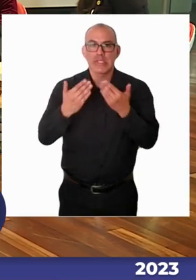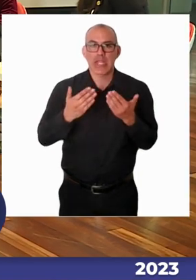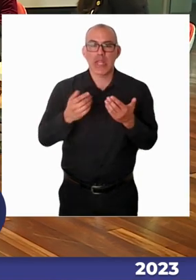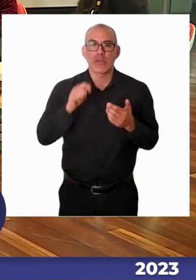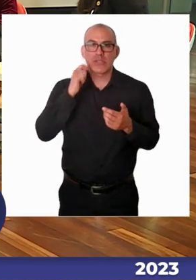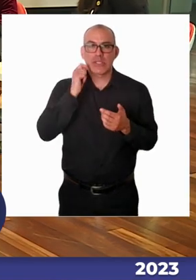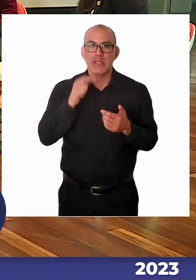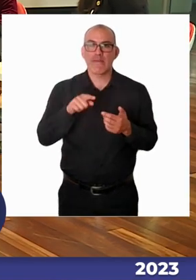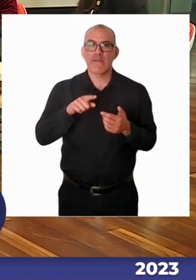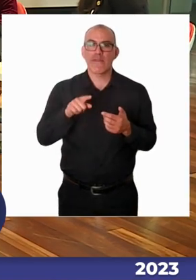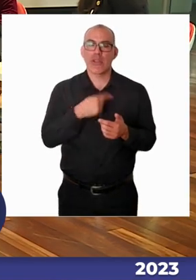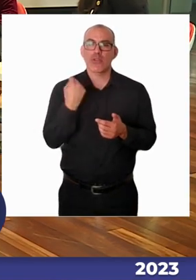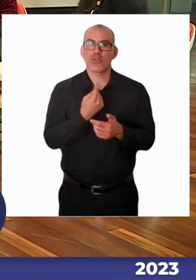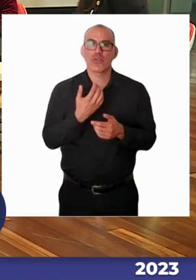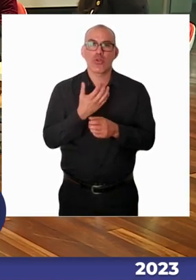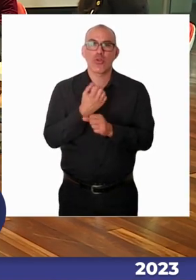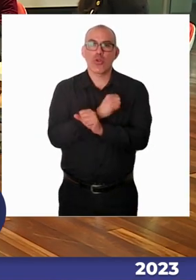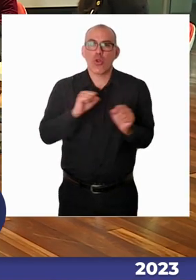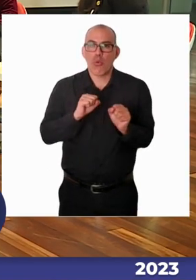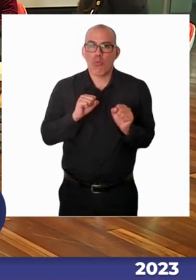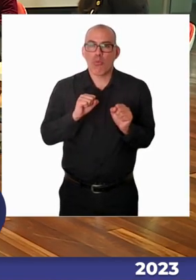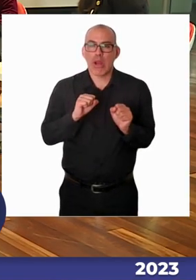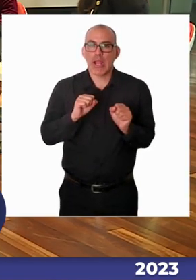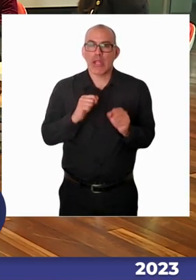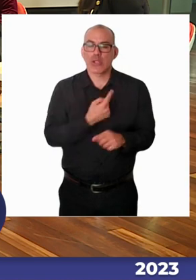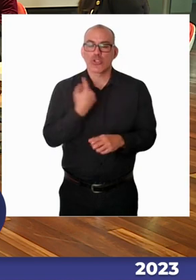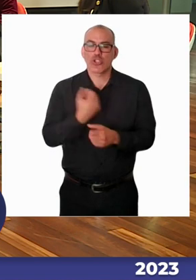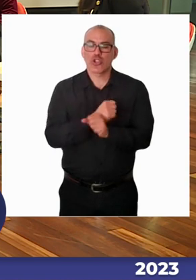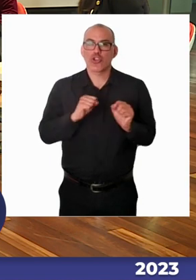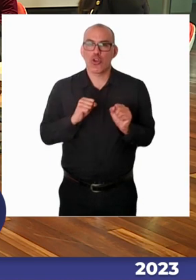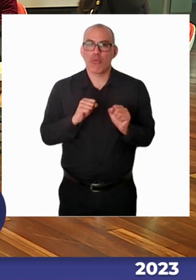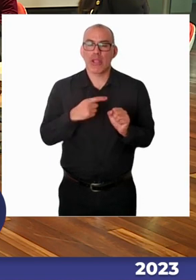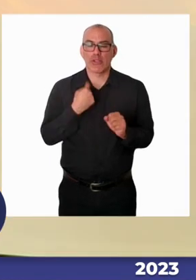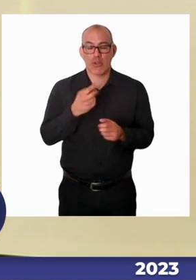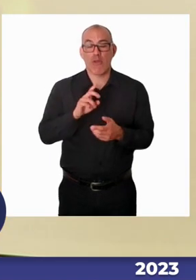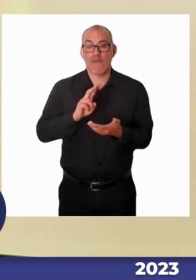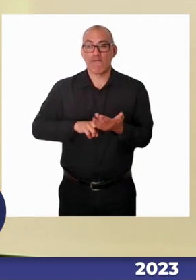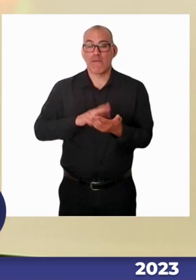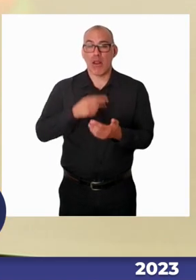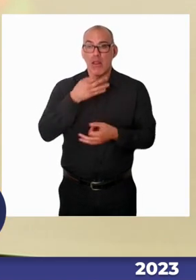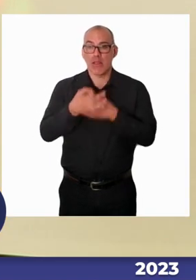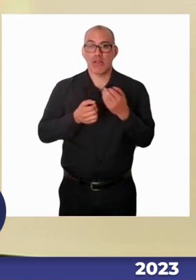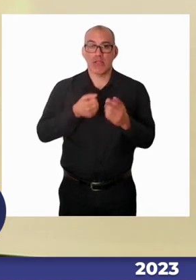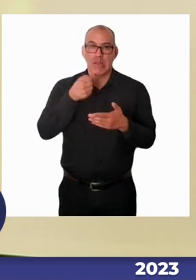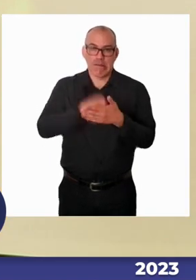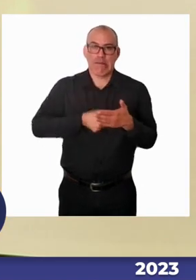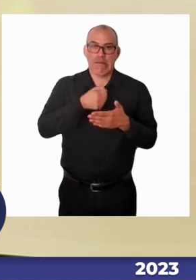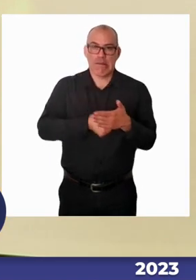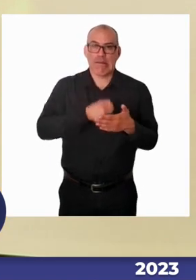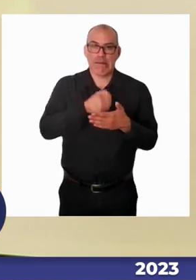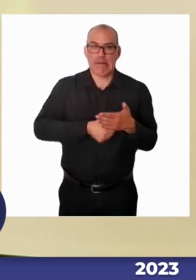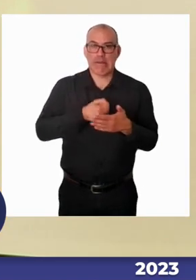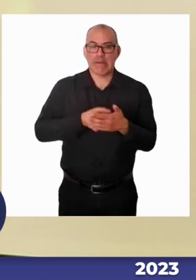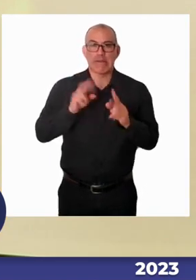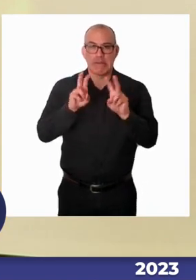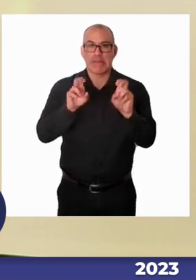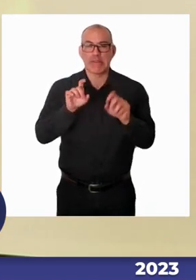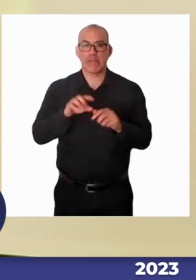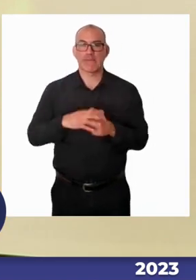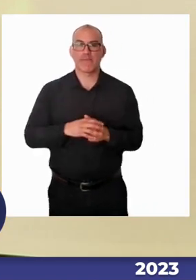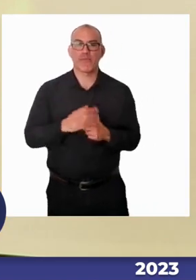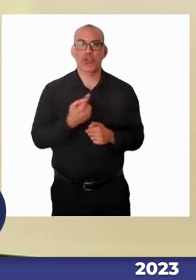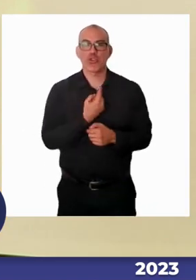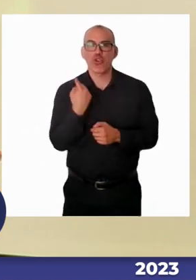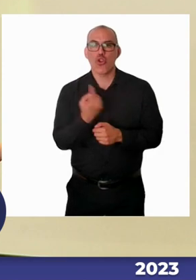tenemos metidos en el último rincón de la casa, sujetos a diversidad, cantidad de abusos de diferentes naturalezas? Porque resulta que hoy día